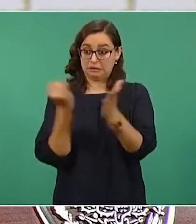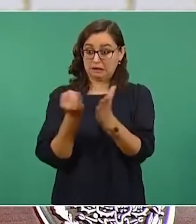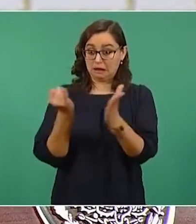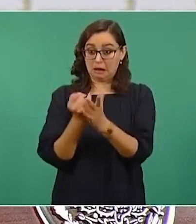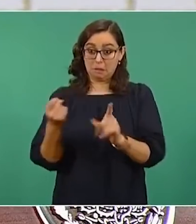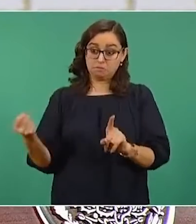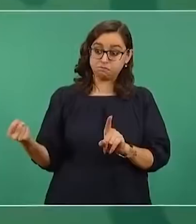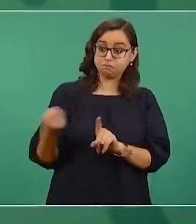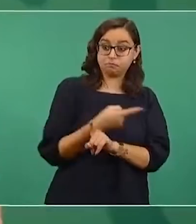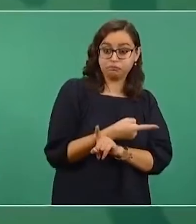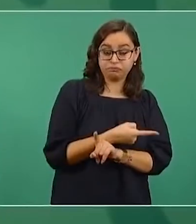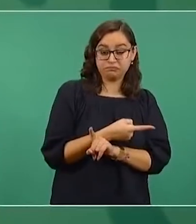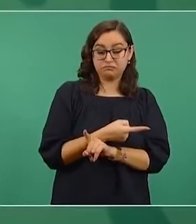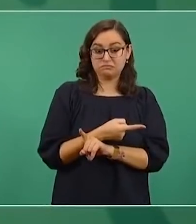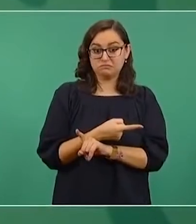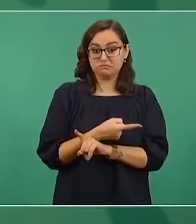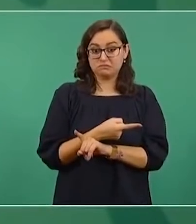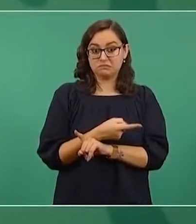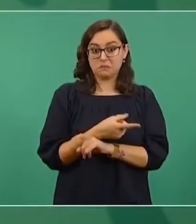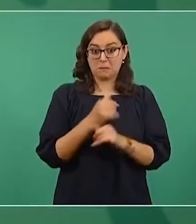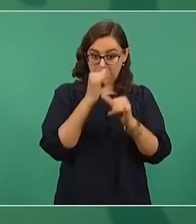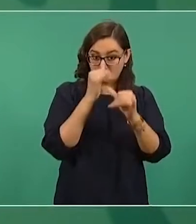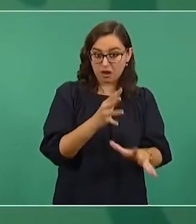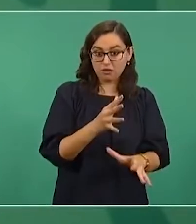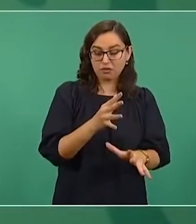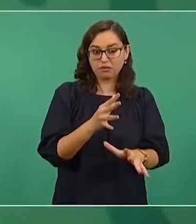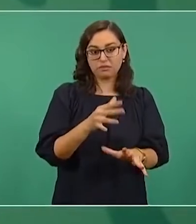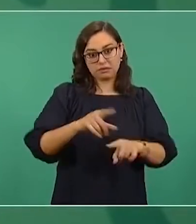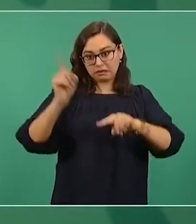claro que no hay privilegios fiscales. Entonces,